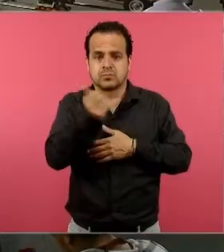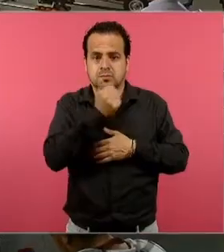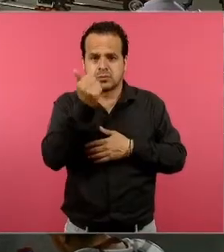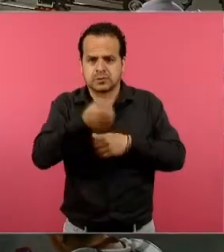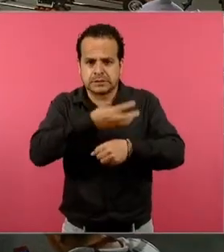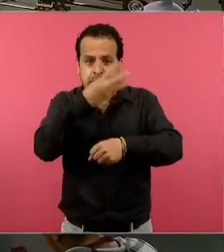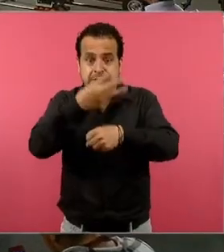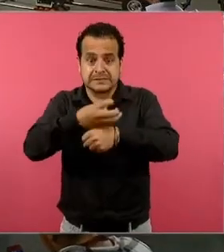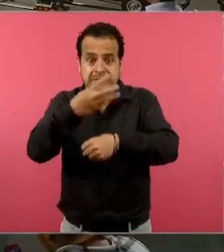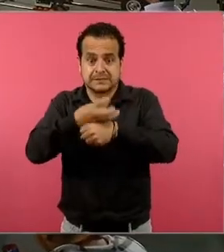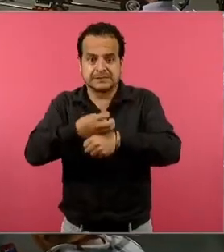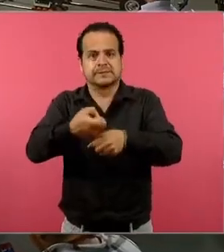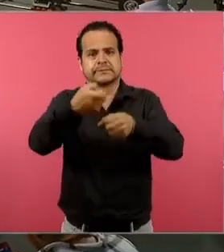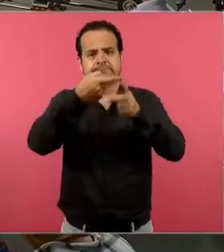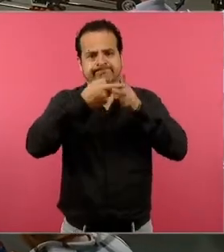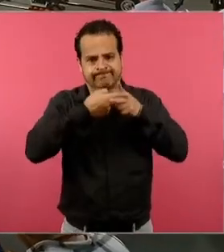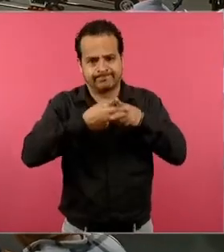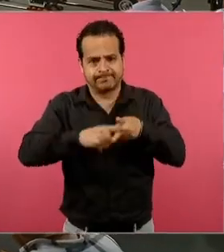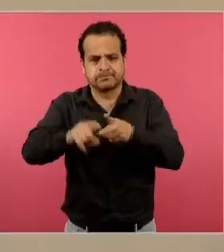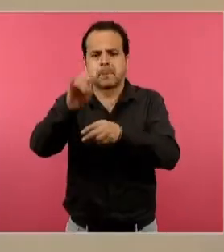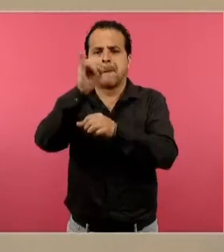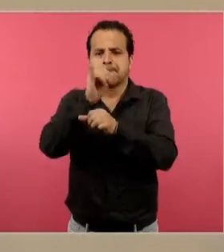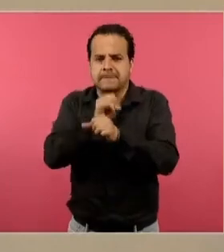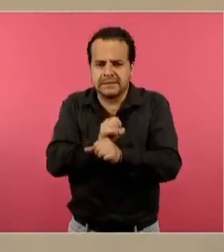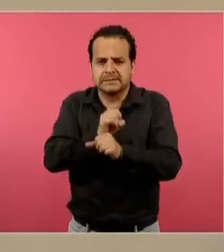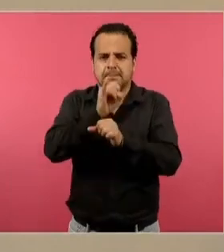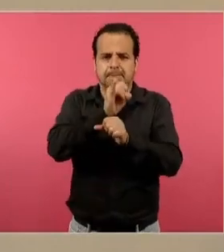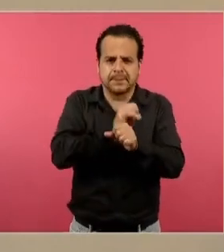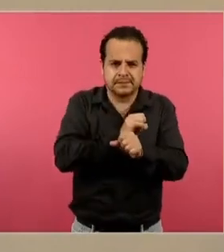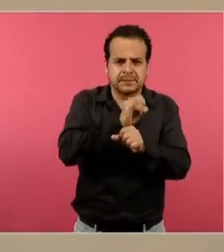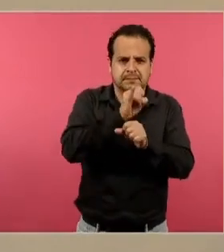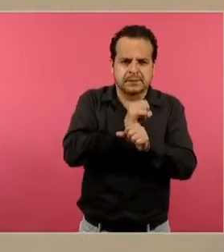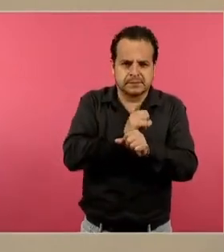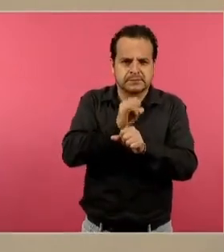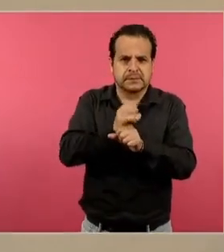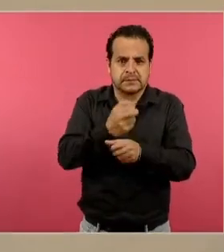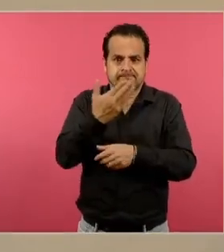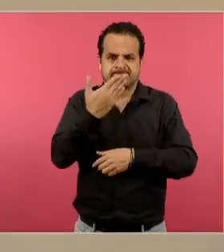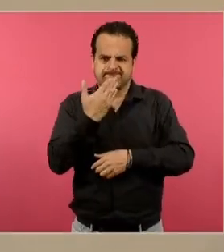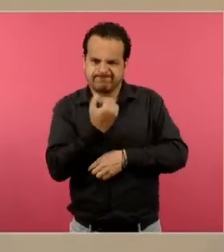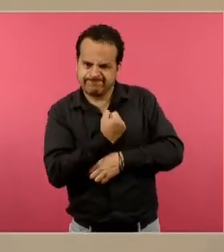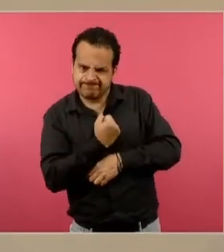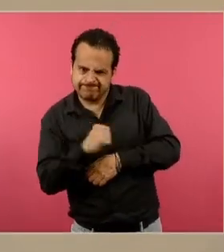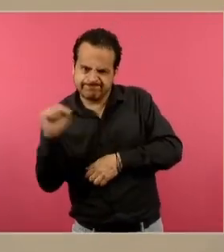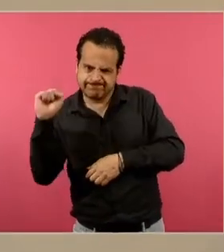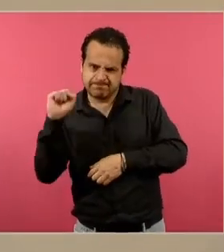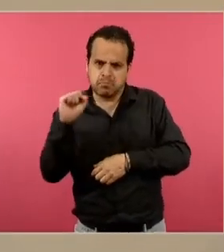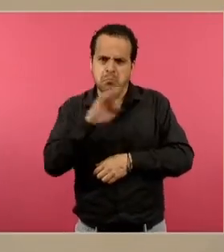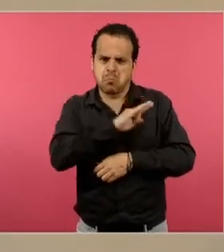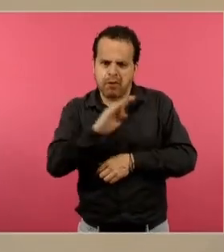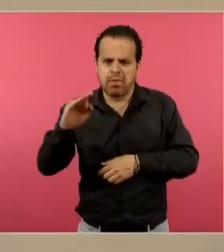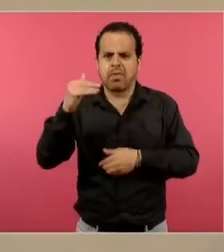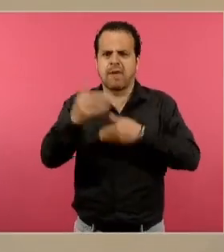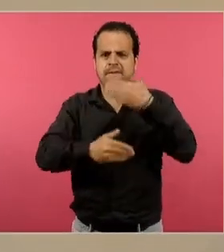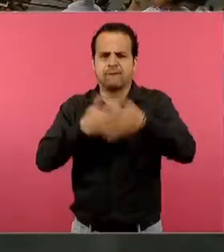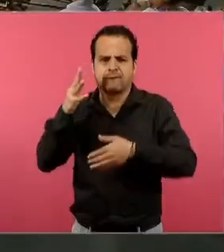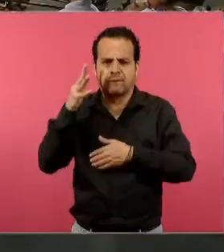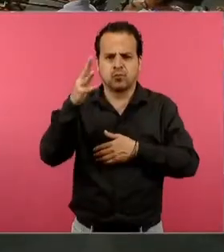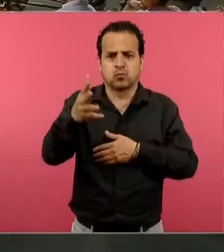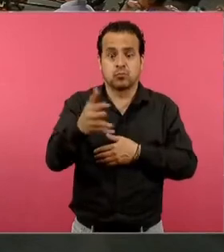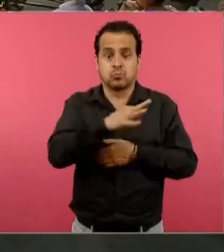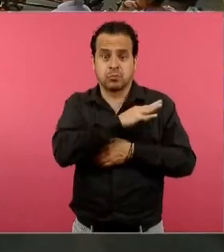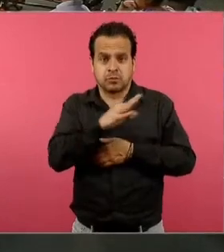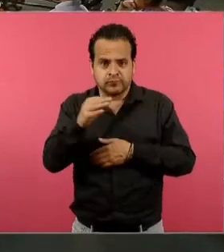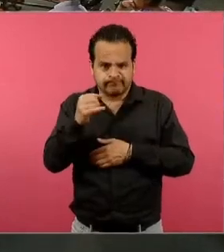porque no sólo van a aprender el contenido, sino van a adquirir habilidades para la vida que le van a permitir utilizarlas en